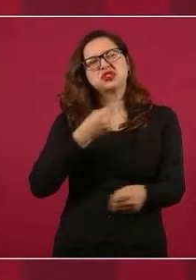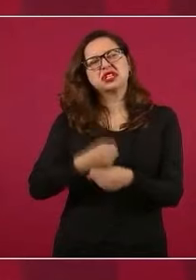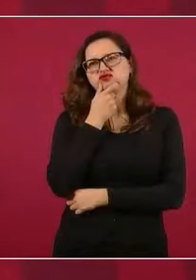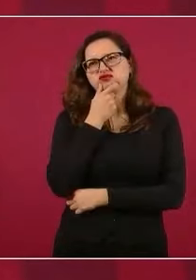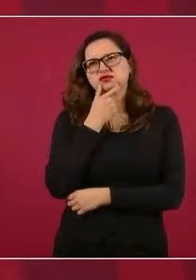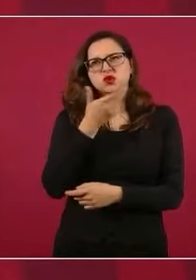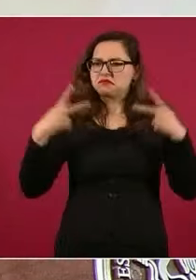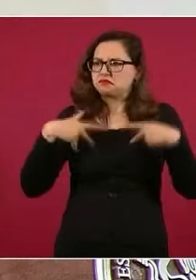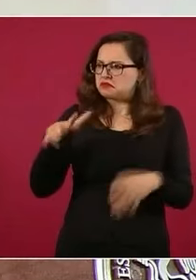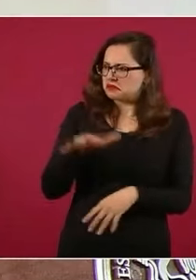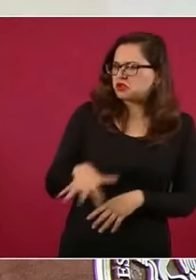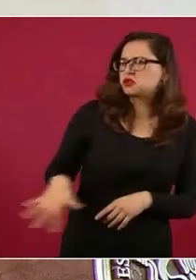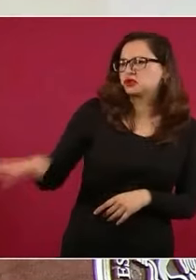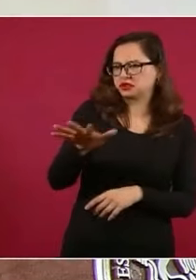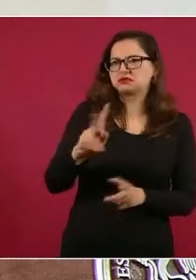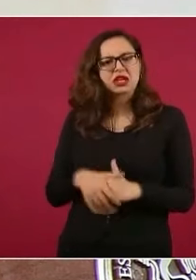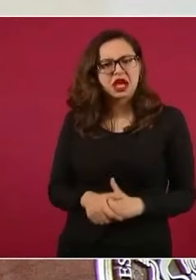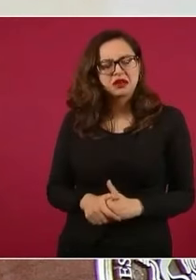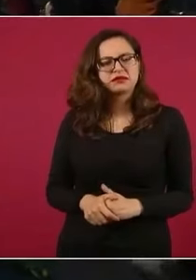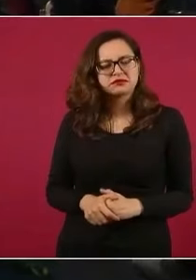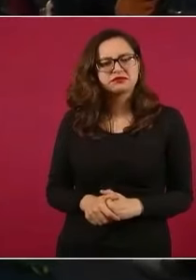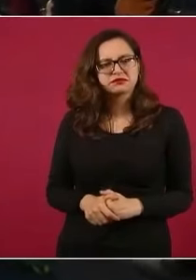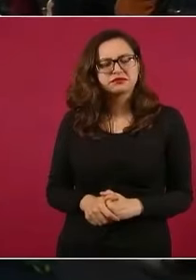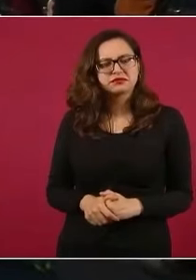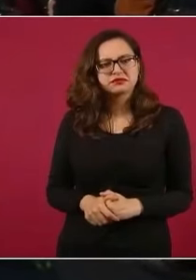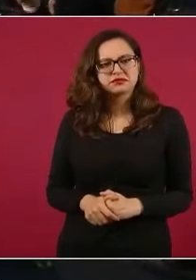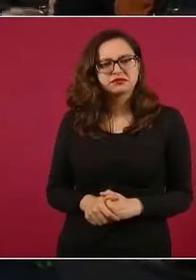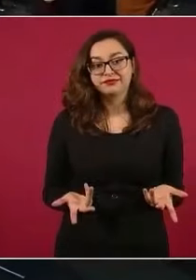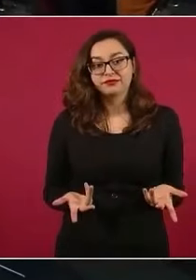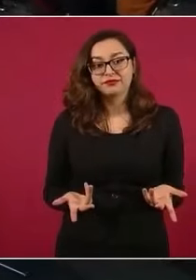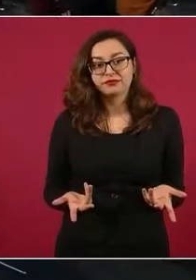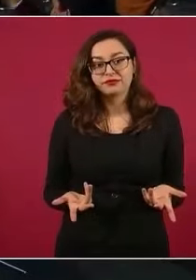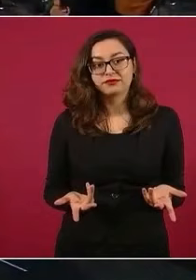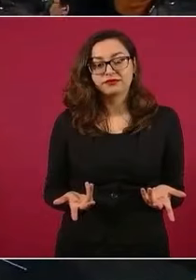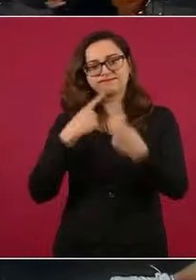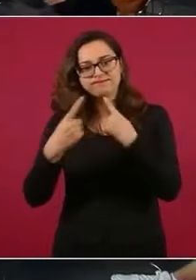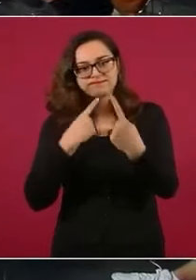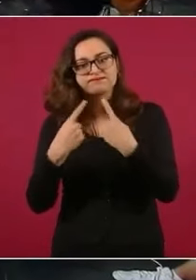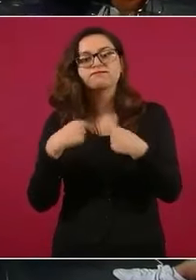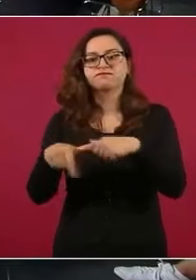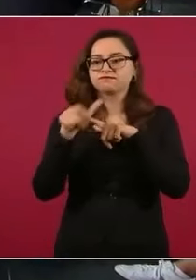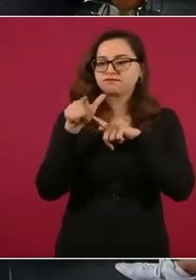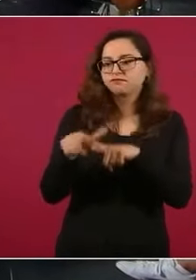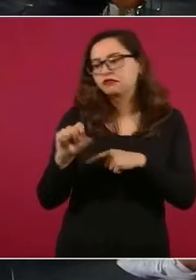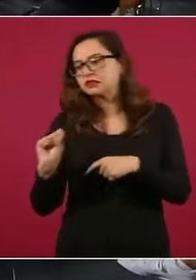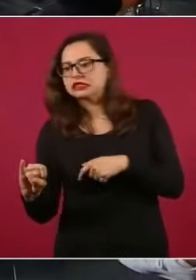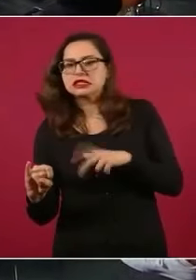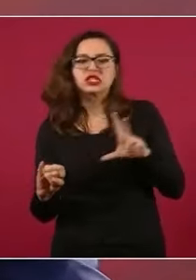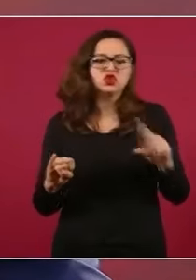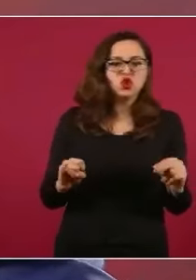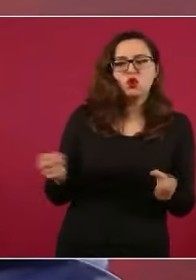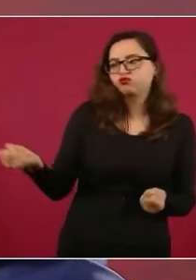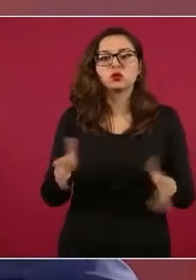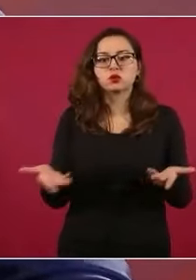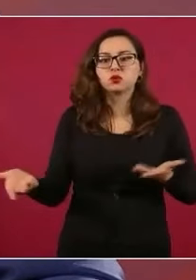consultar con la gente, preguntarle a la gente. Para eso, desde luego, necesitamos seguir debatiendo a favor, en contra, que haya